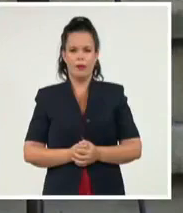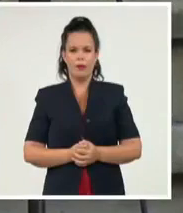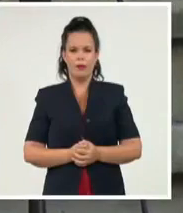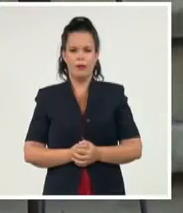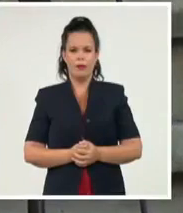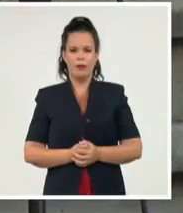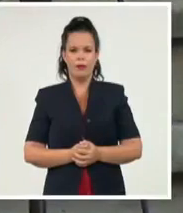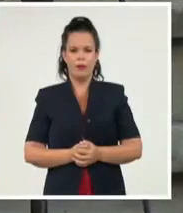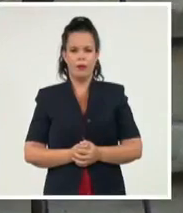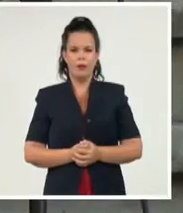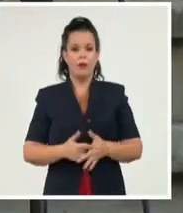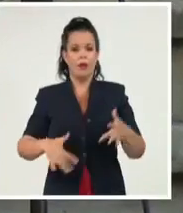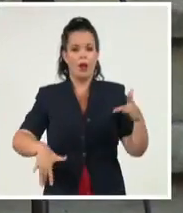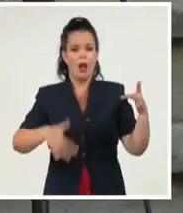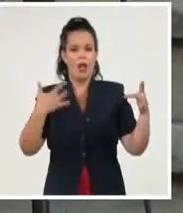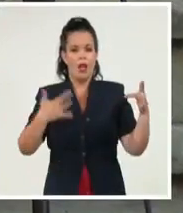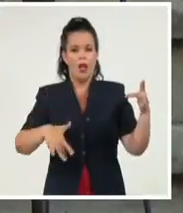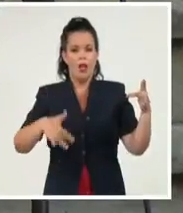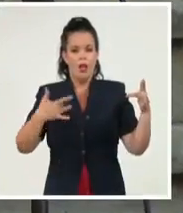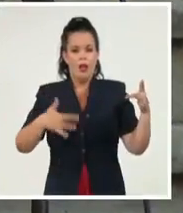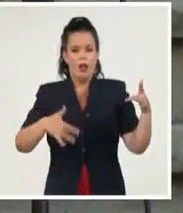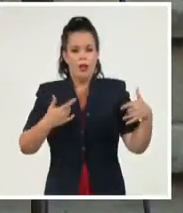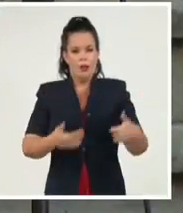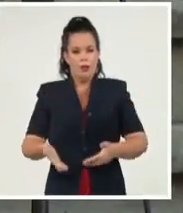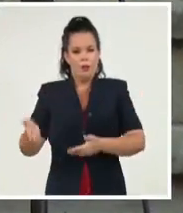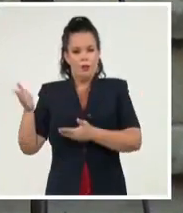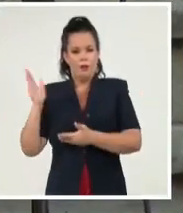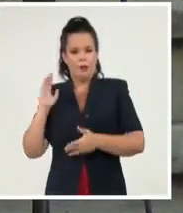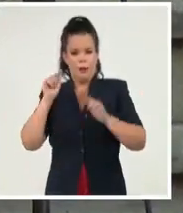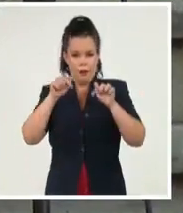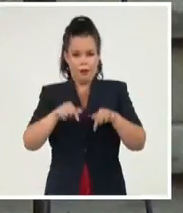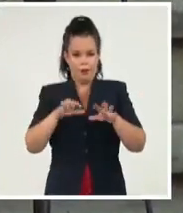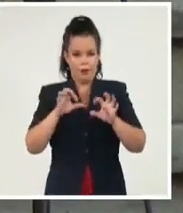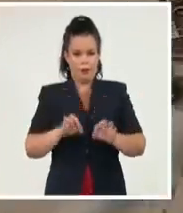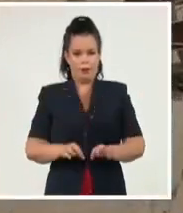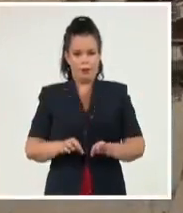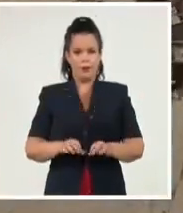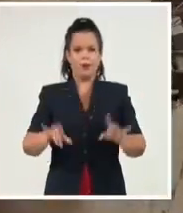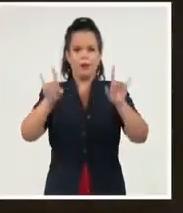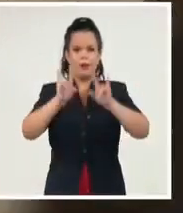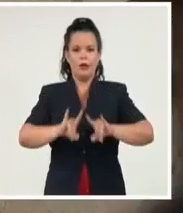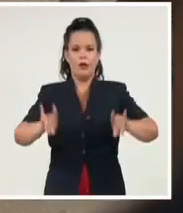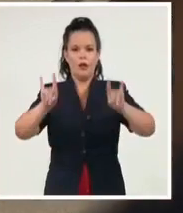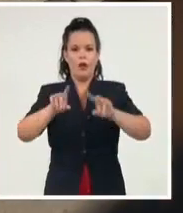El trovador Nelson Valdés trajo a la universidad su canción comprometida.